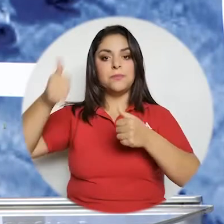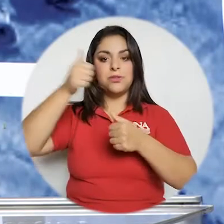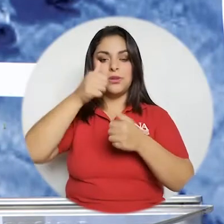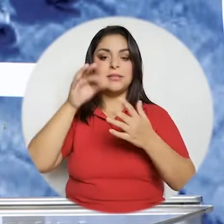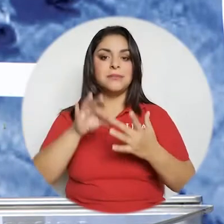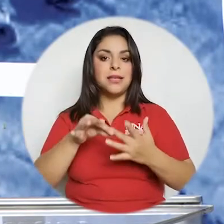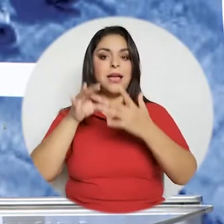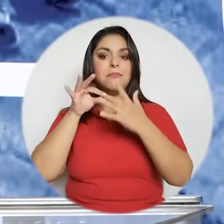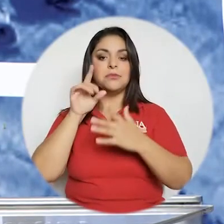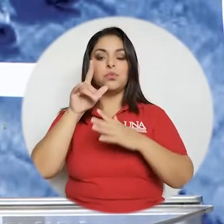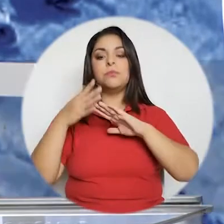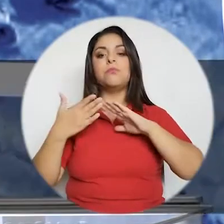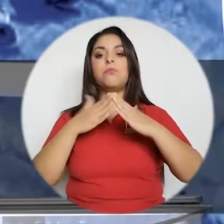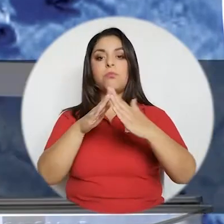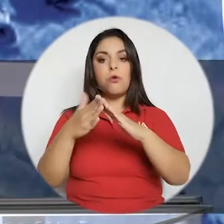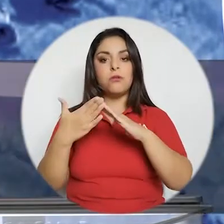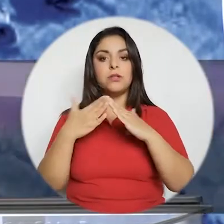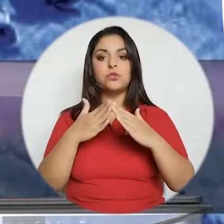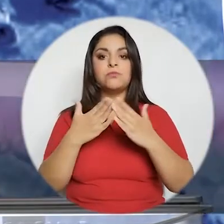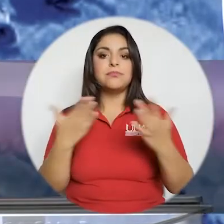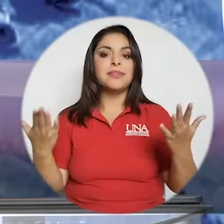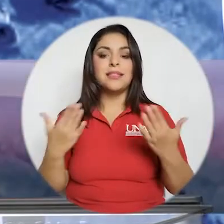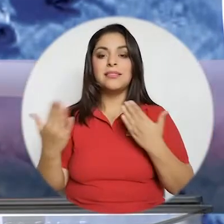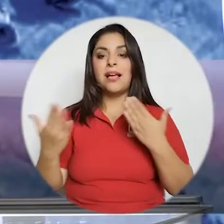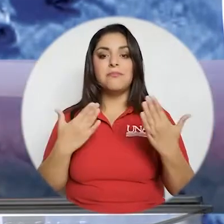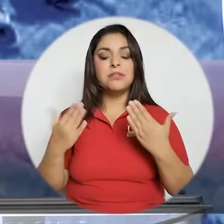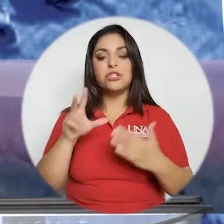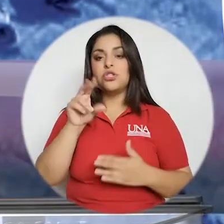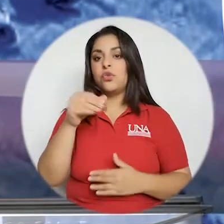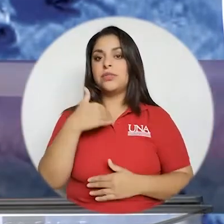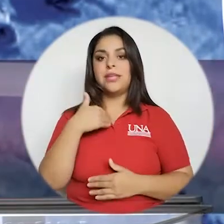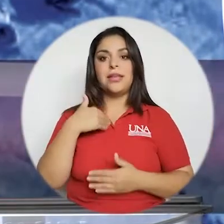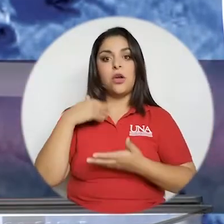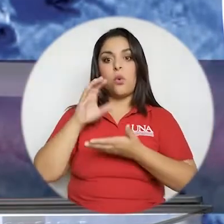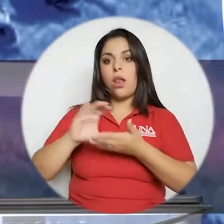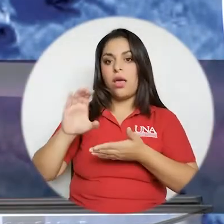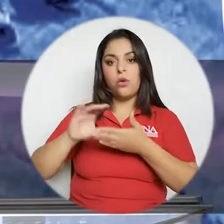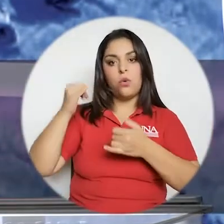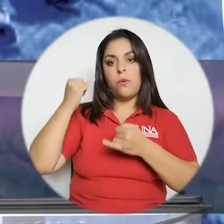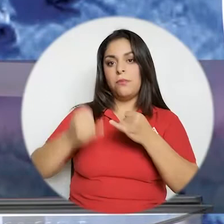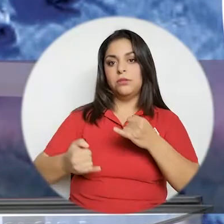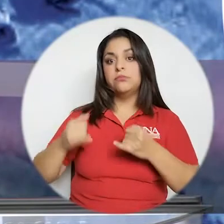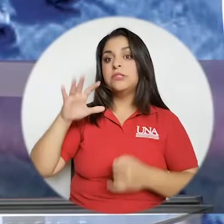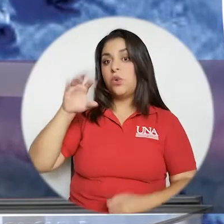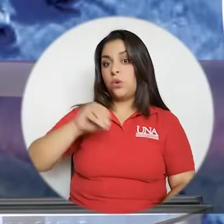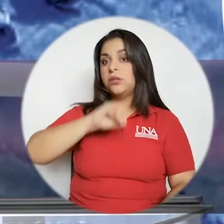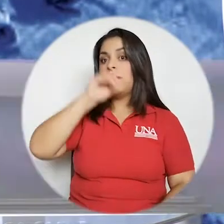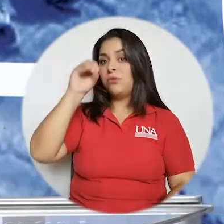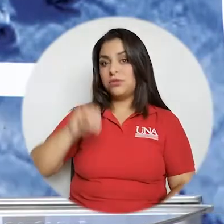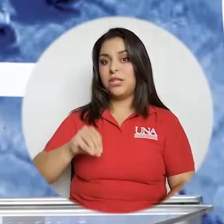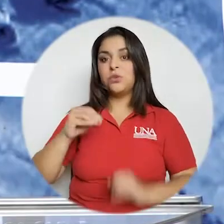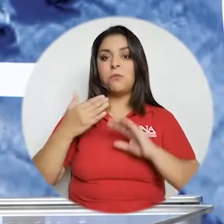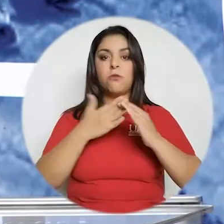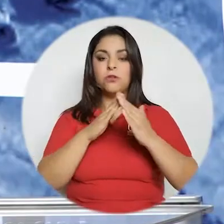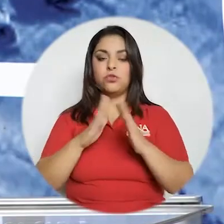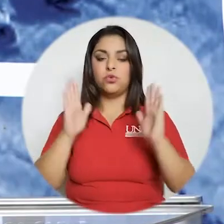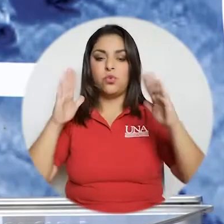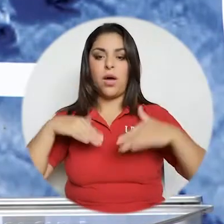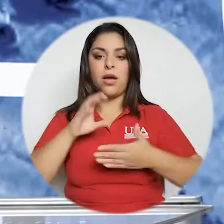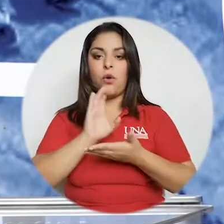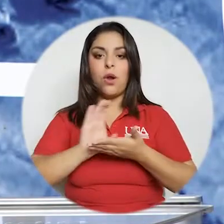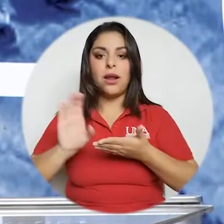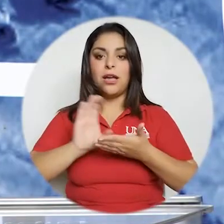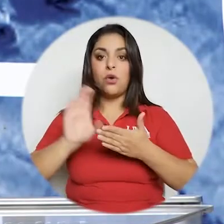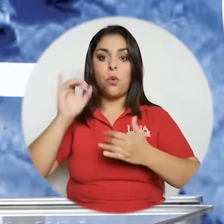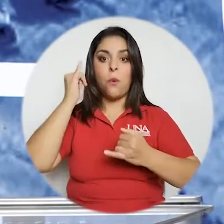superior sobre todo de una población que tal vez ni siquiera tiene secundaria completa el 50% de la población no tiene